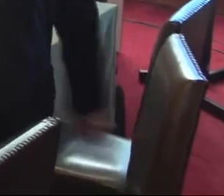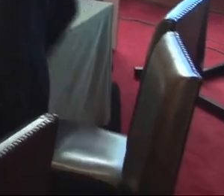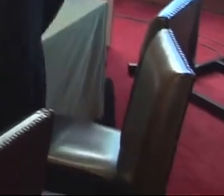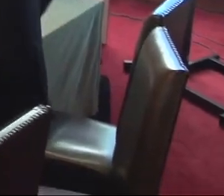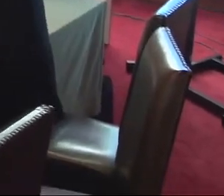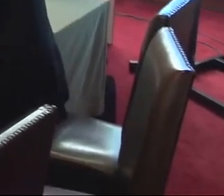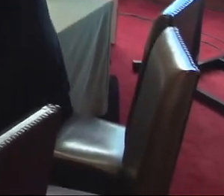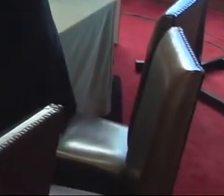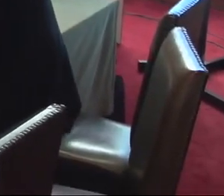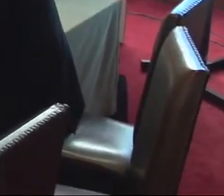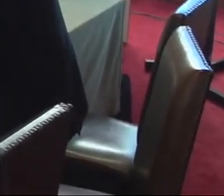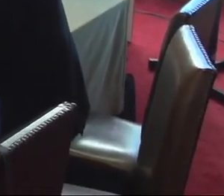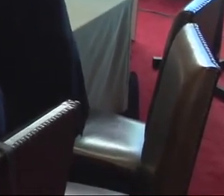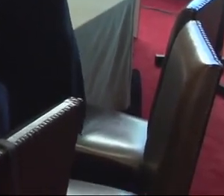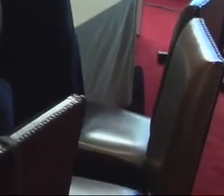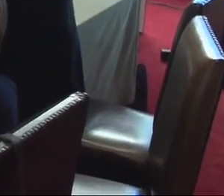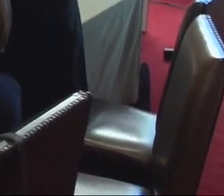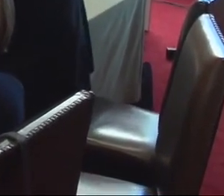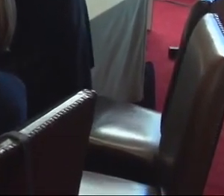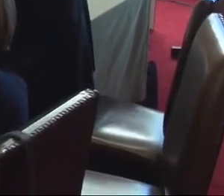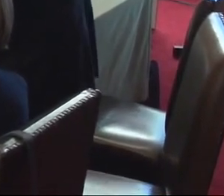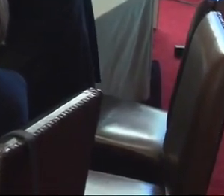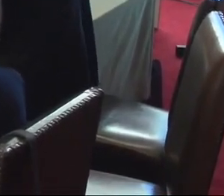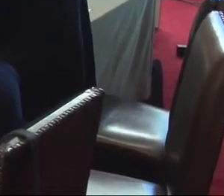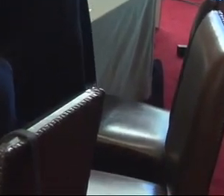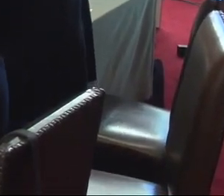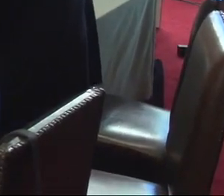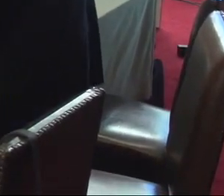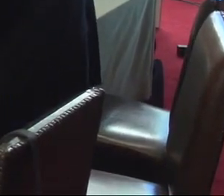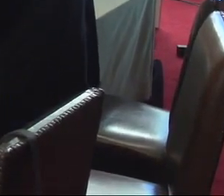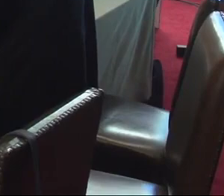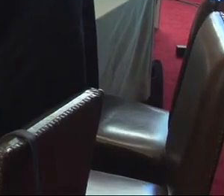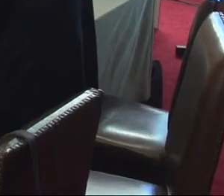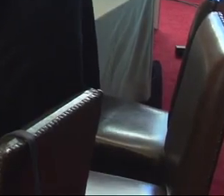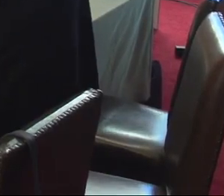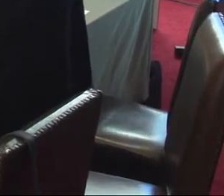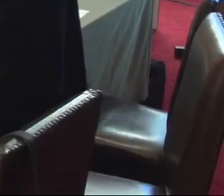ver